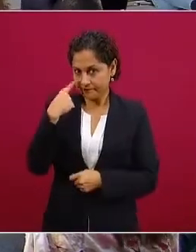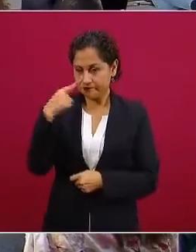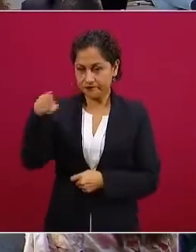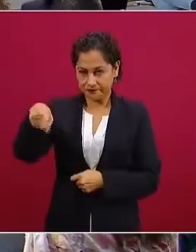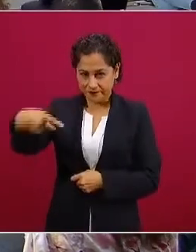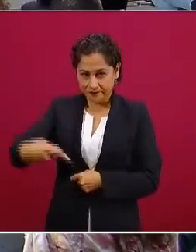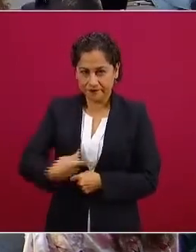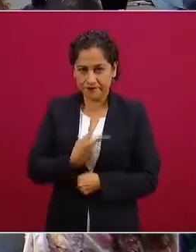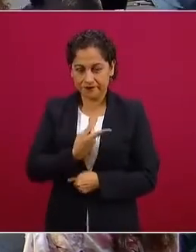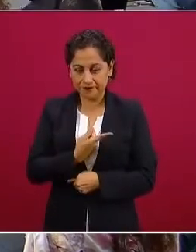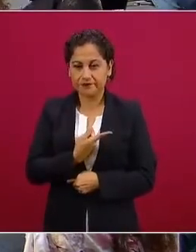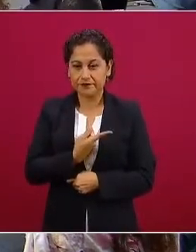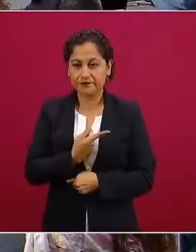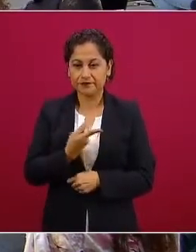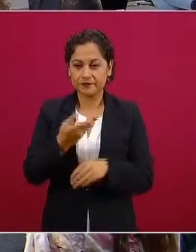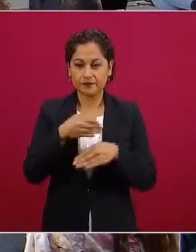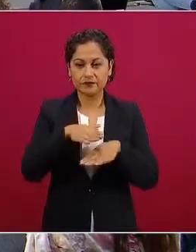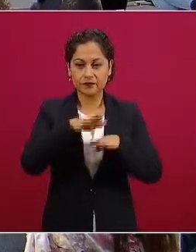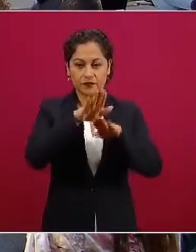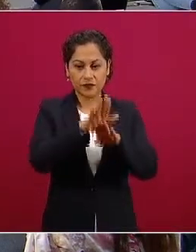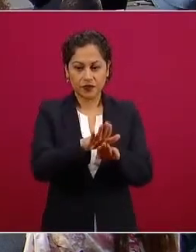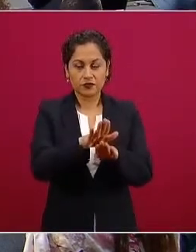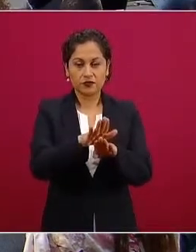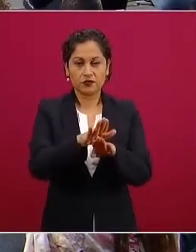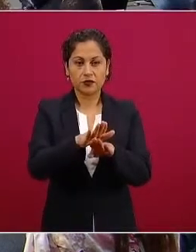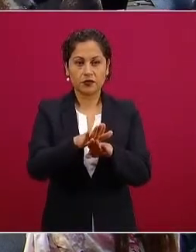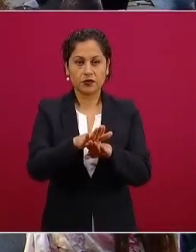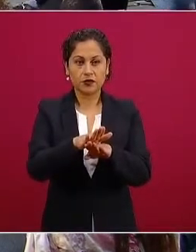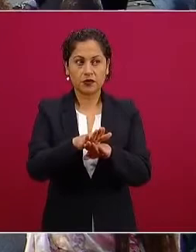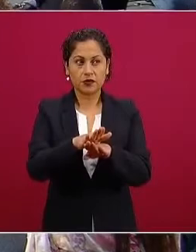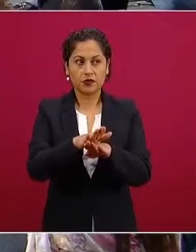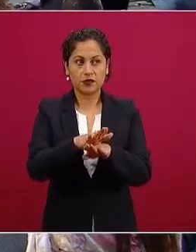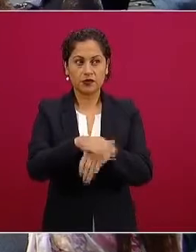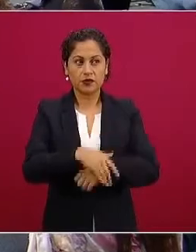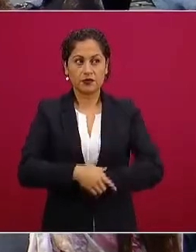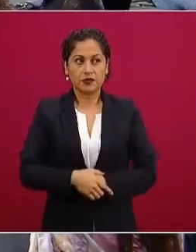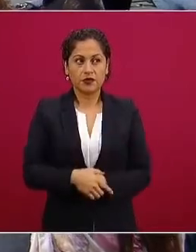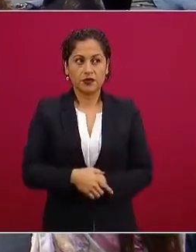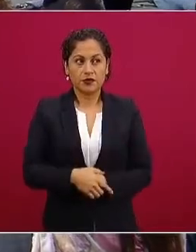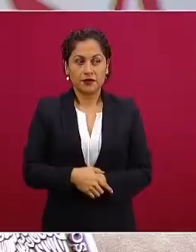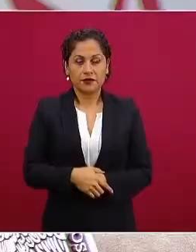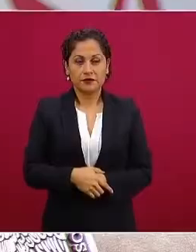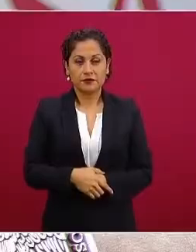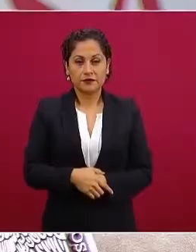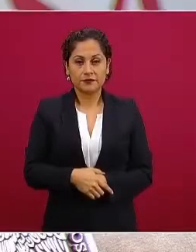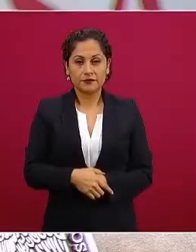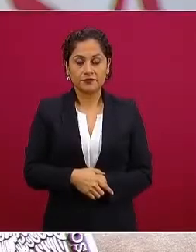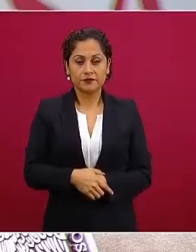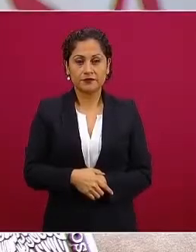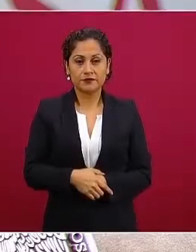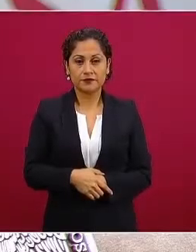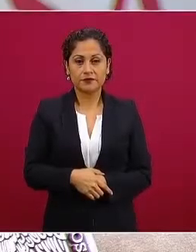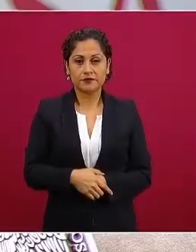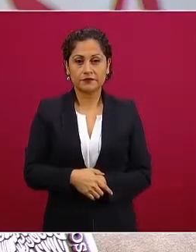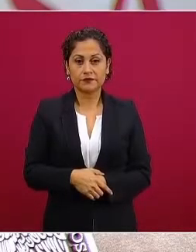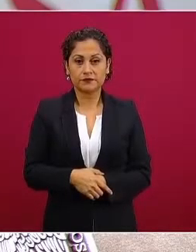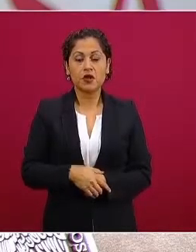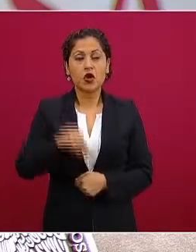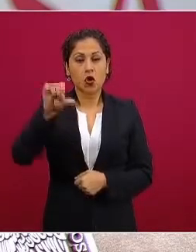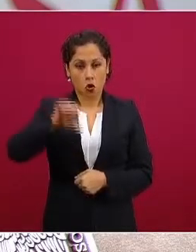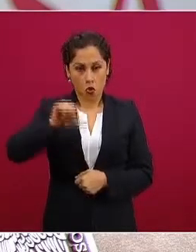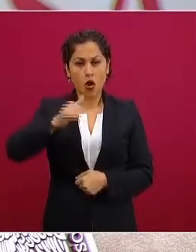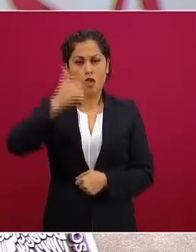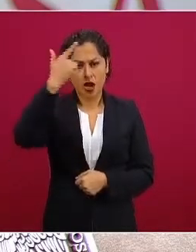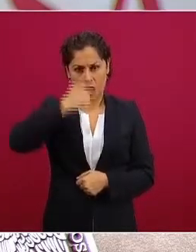de lo primero que preguntas este yo creo que por la tarde noche